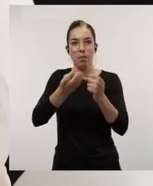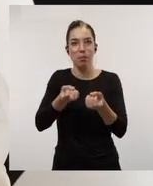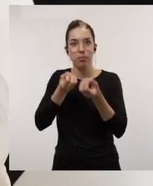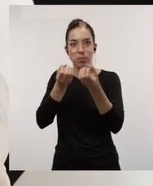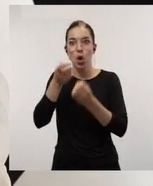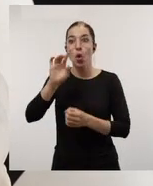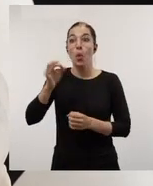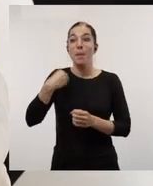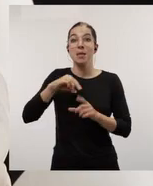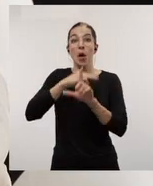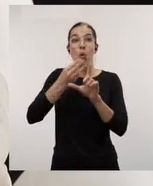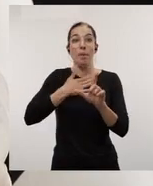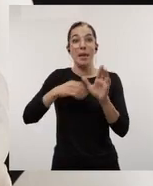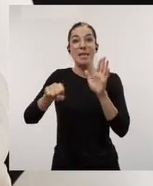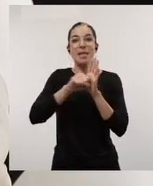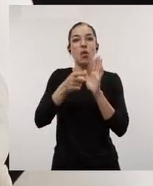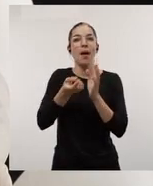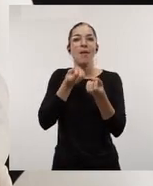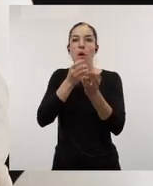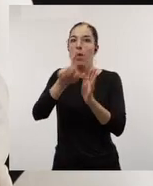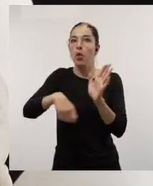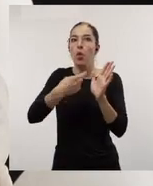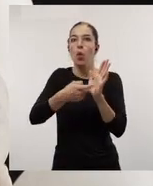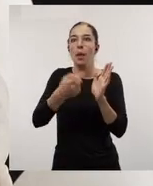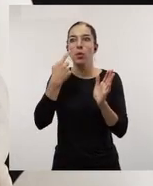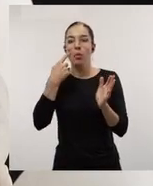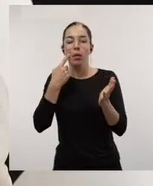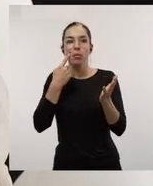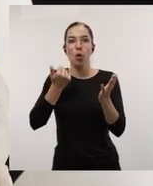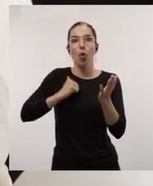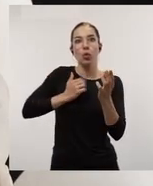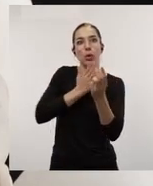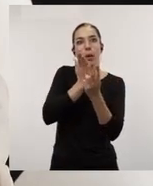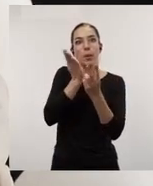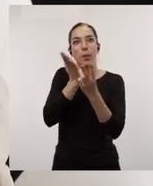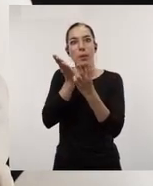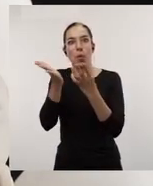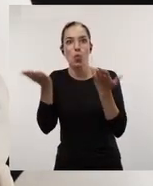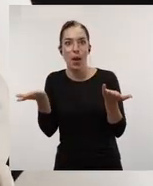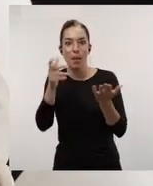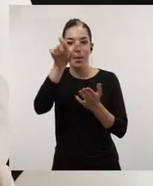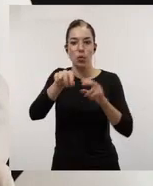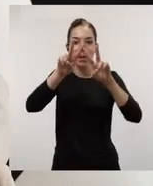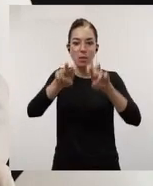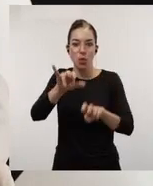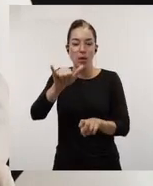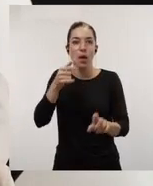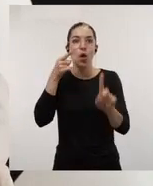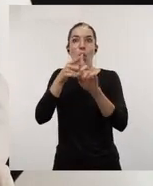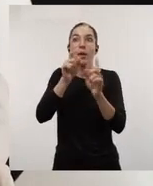página del sello, tienen toda la información completa de todas aquellas posibilidades que los investigadores tienen para